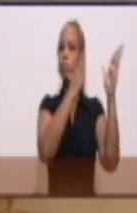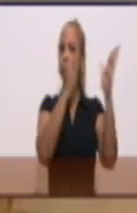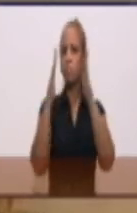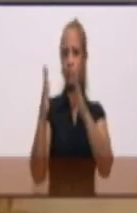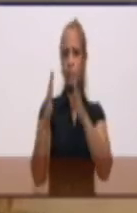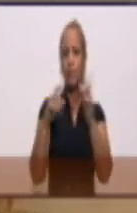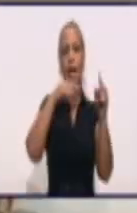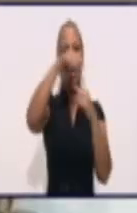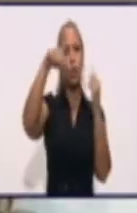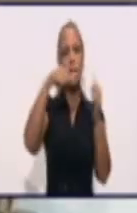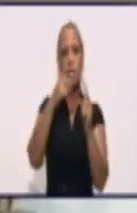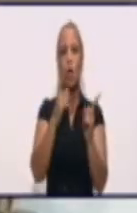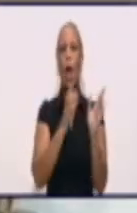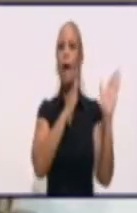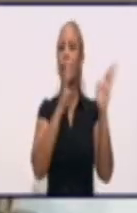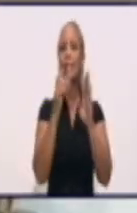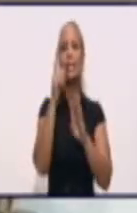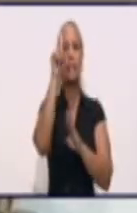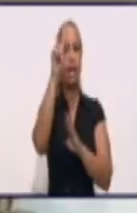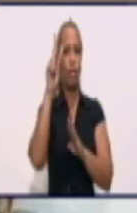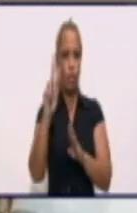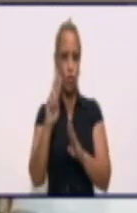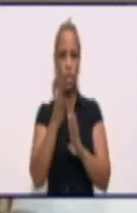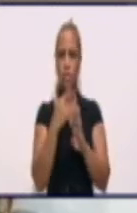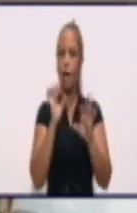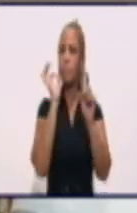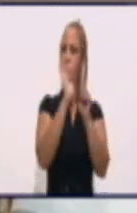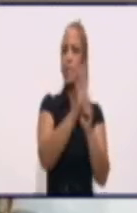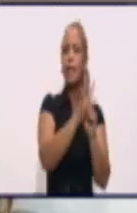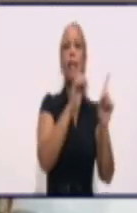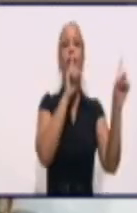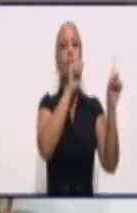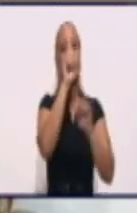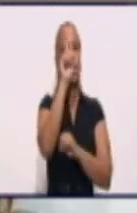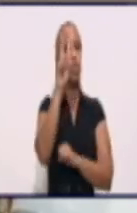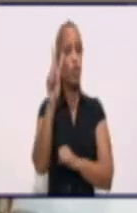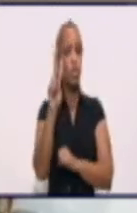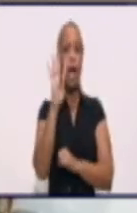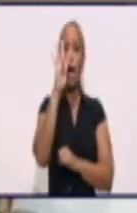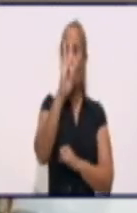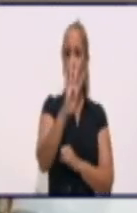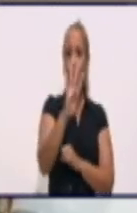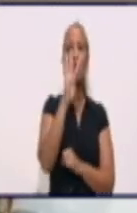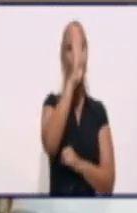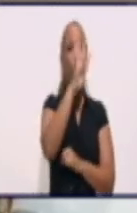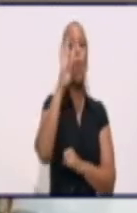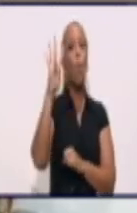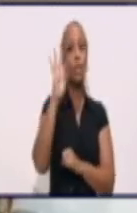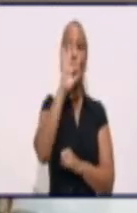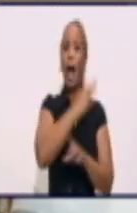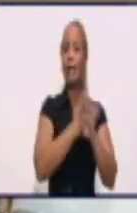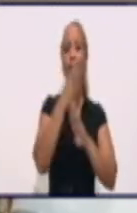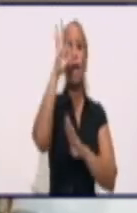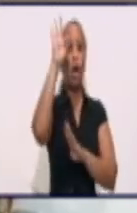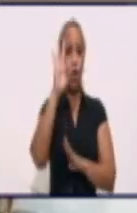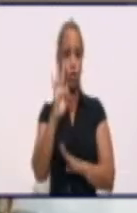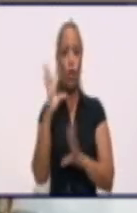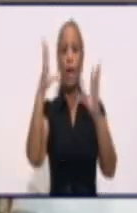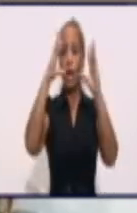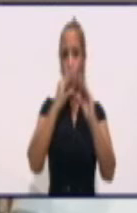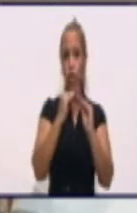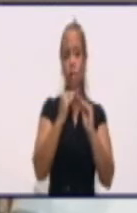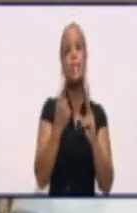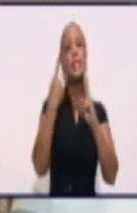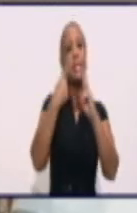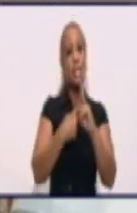rotación. A partir de las 12 ya entraría el otro bloque de 12 a 4, de 4 a 8 de la noche el otro bloque y de 8